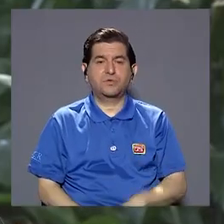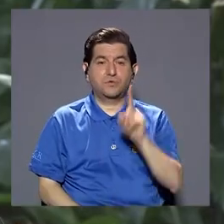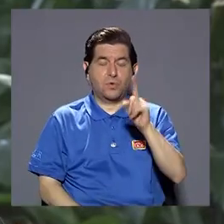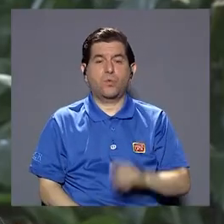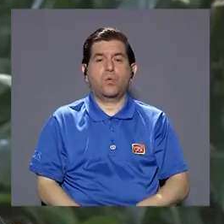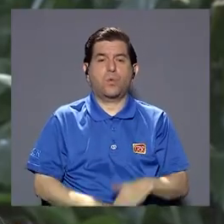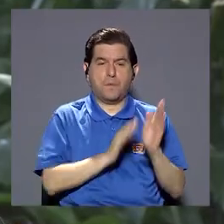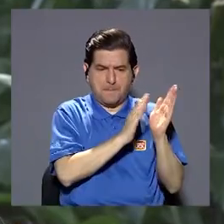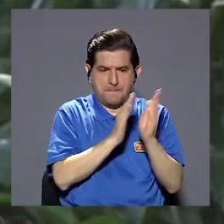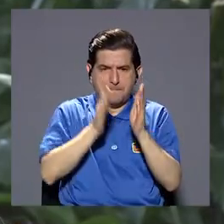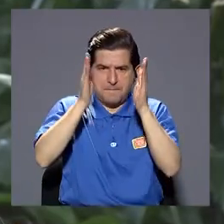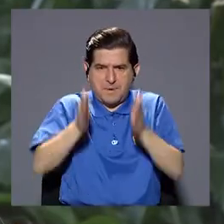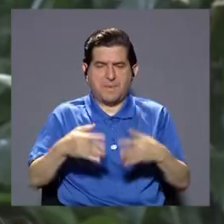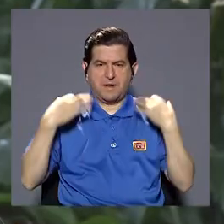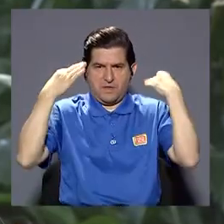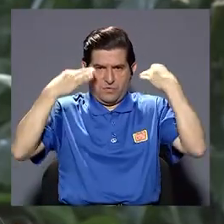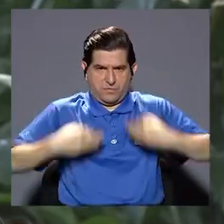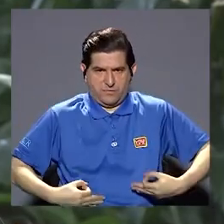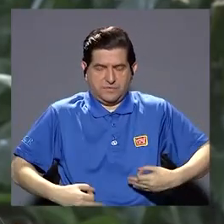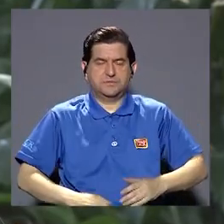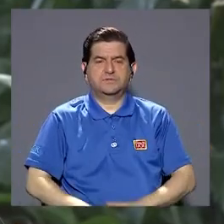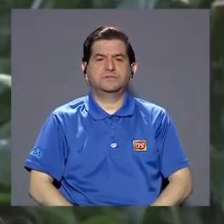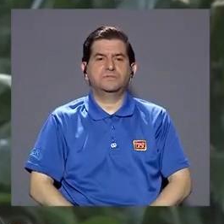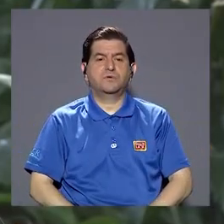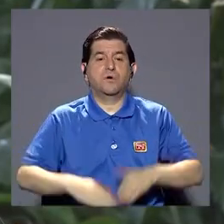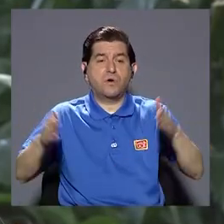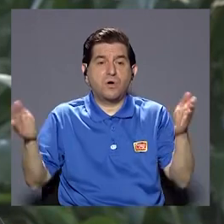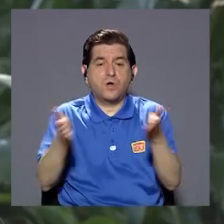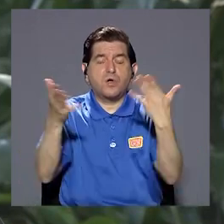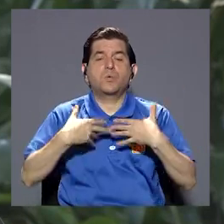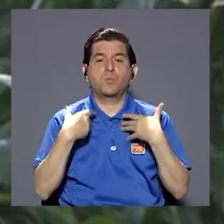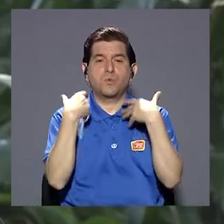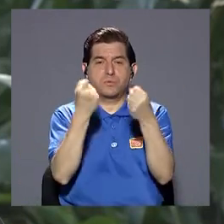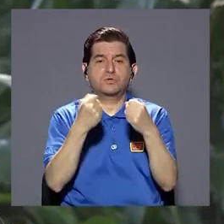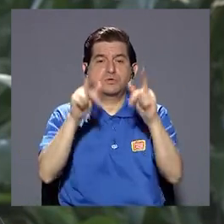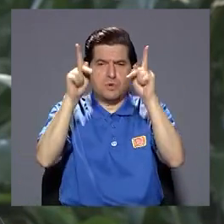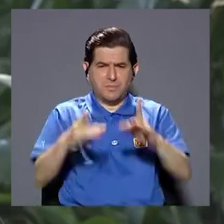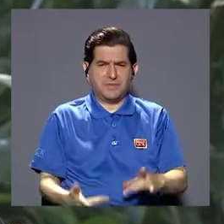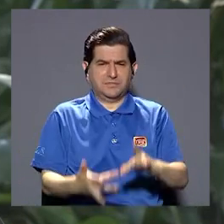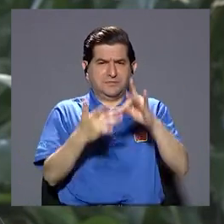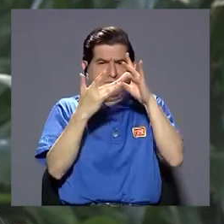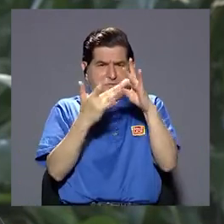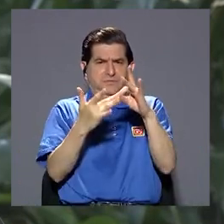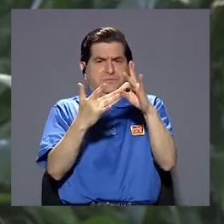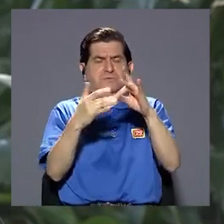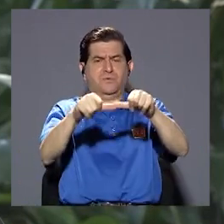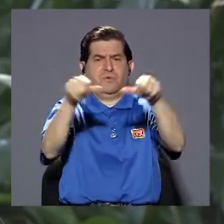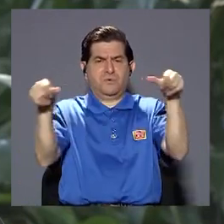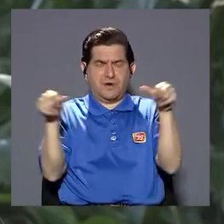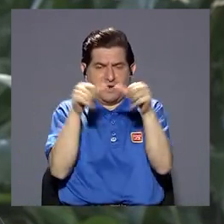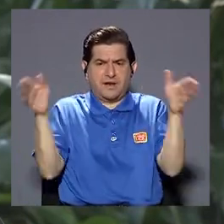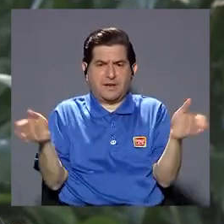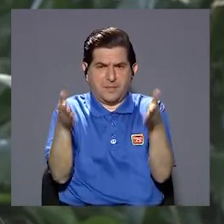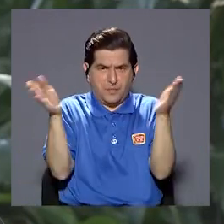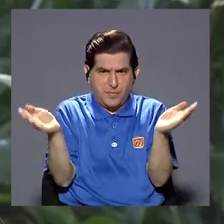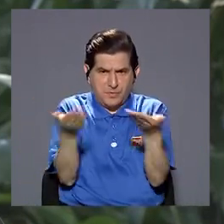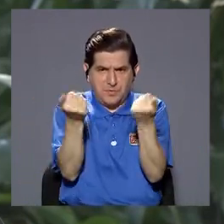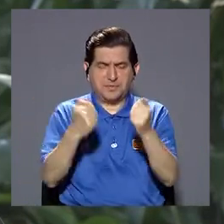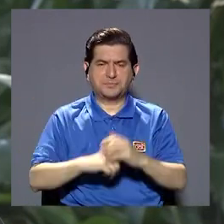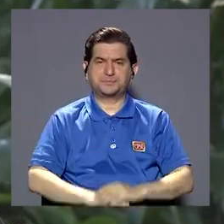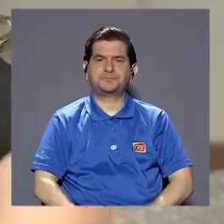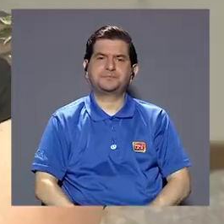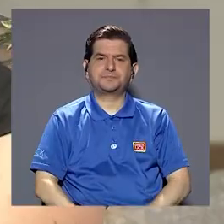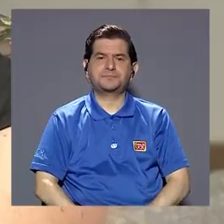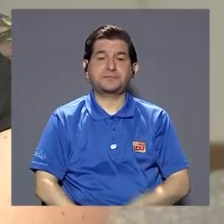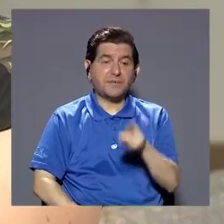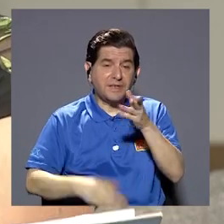preparador físico o preparadora física y promoción de la salud una persona especializada en el área de promoción